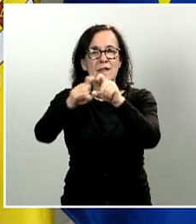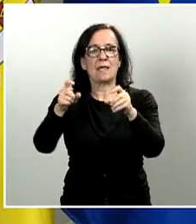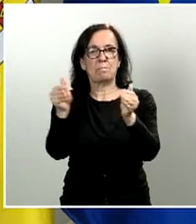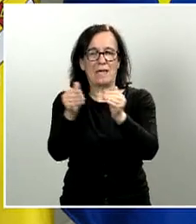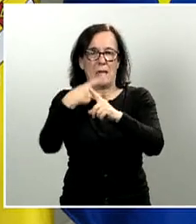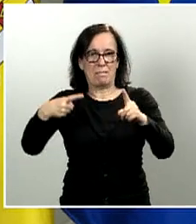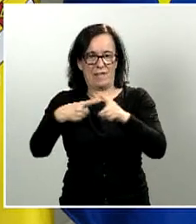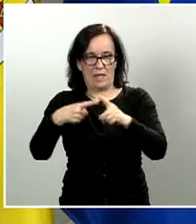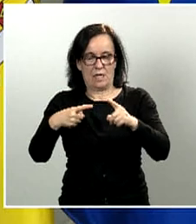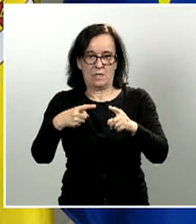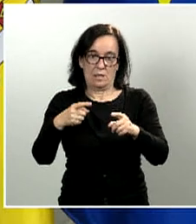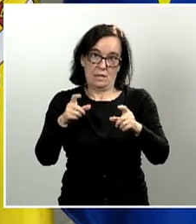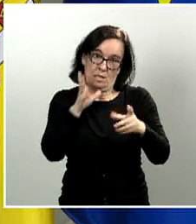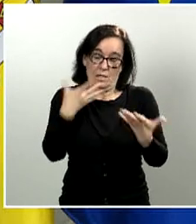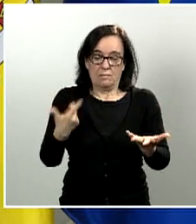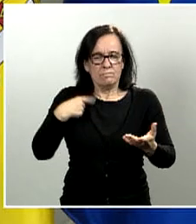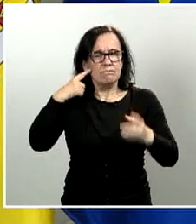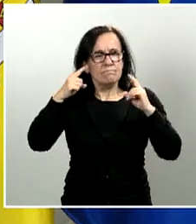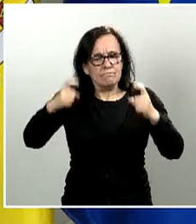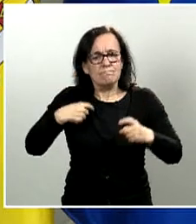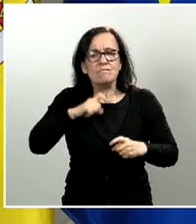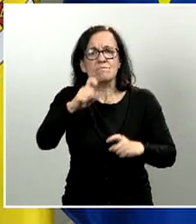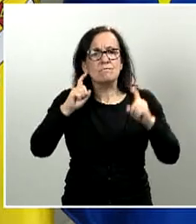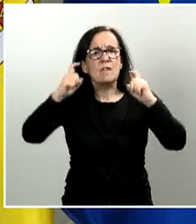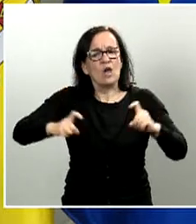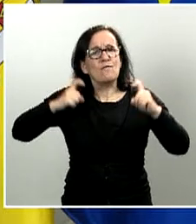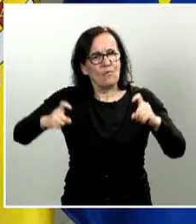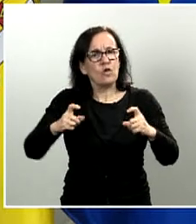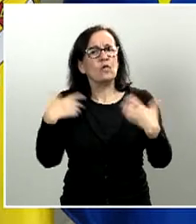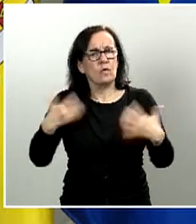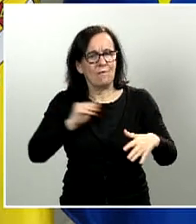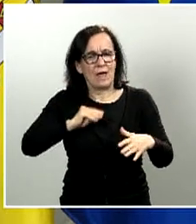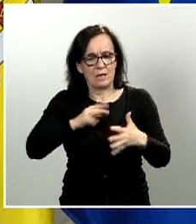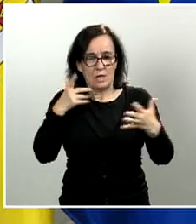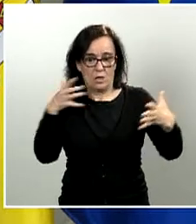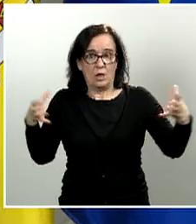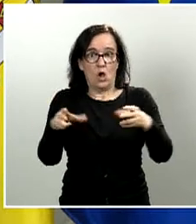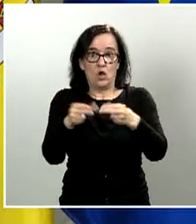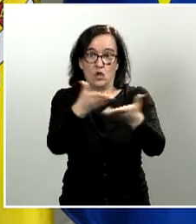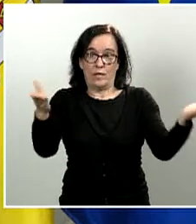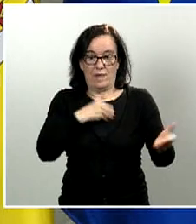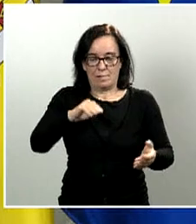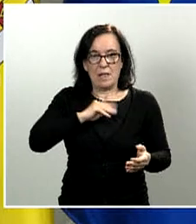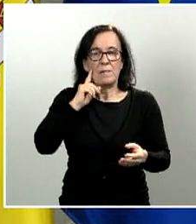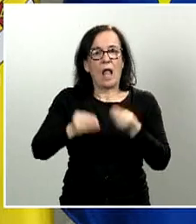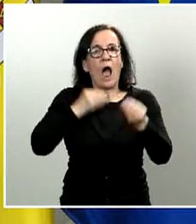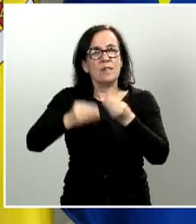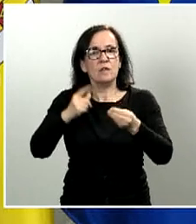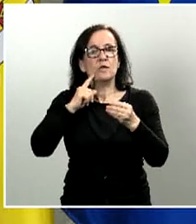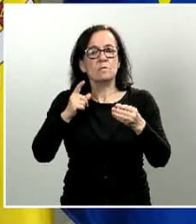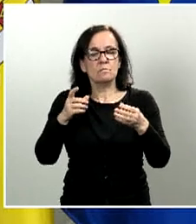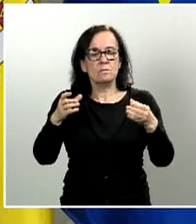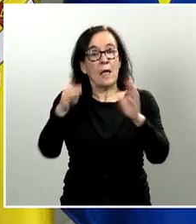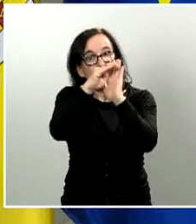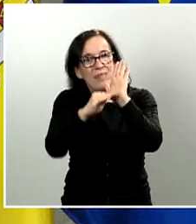el énfasis en el enorme esfuerzo que se está haciendo desde el punto de vista del conjunto de la sociedad española para abordar este conjunto de medidas que